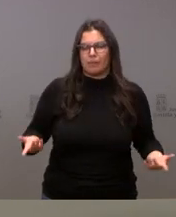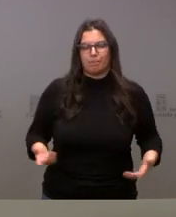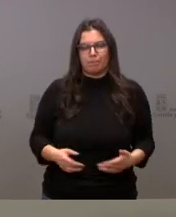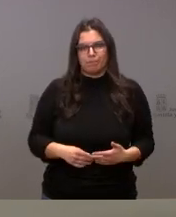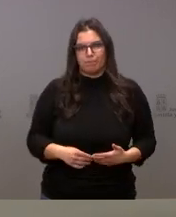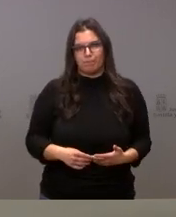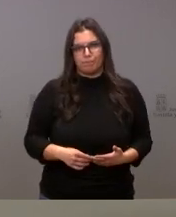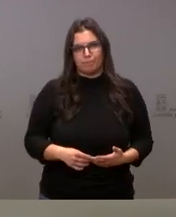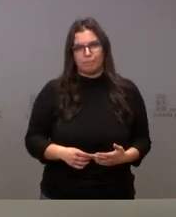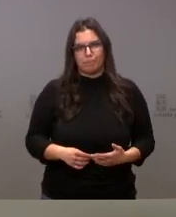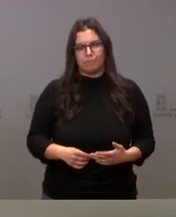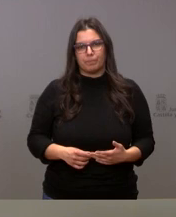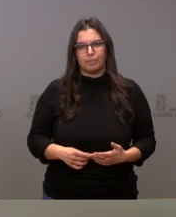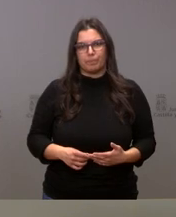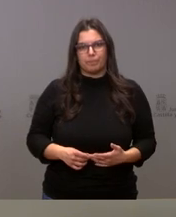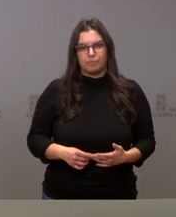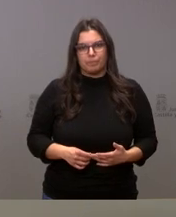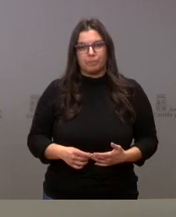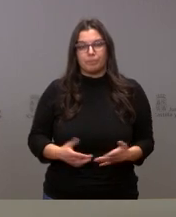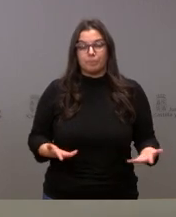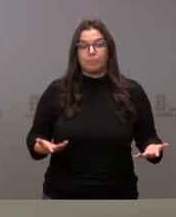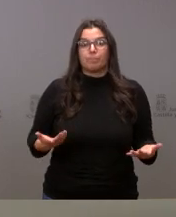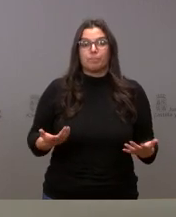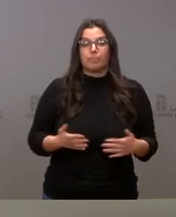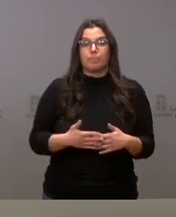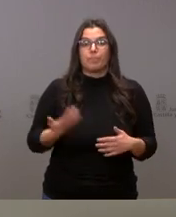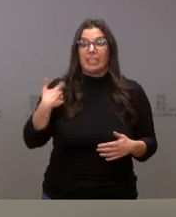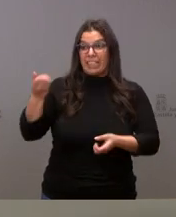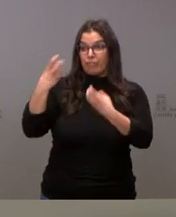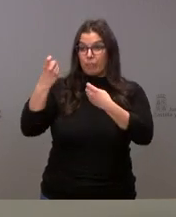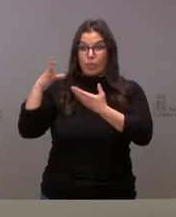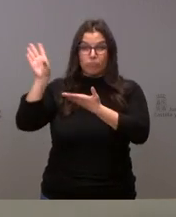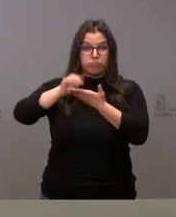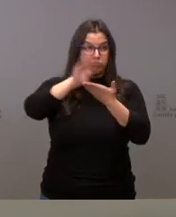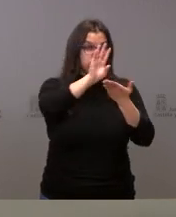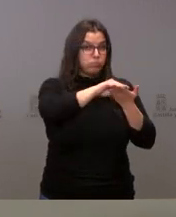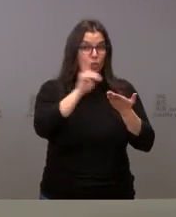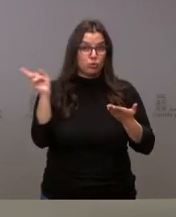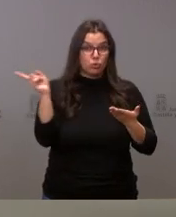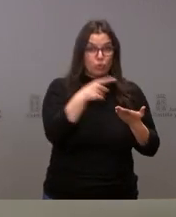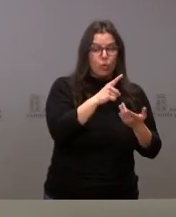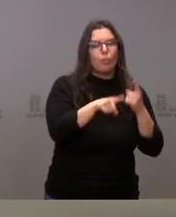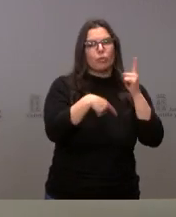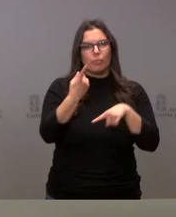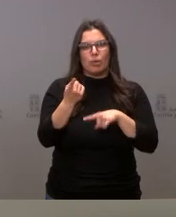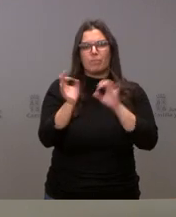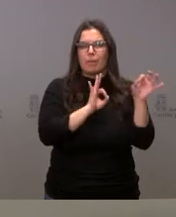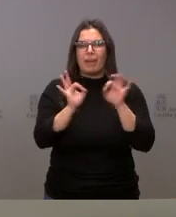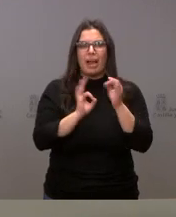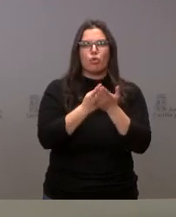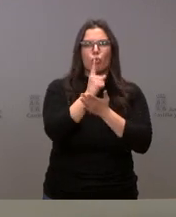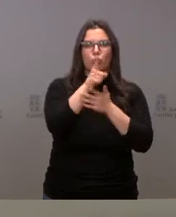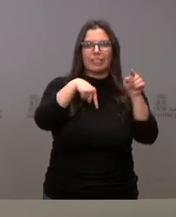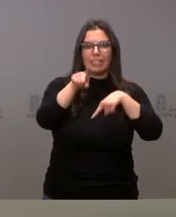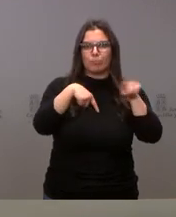locales menores. Una vez que vayamos a tener toda esa información, se diseñarán todas las rutas de transporte